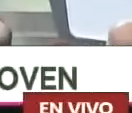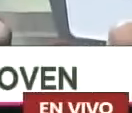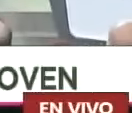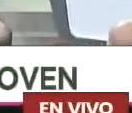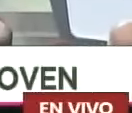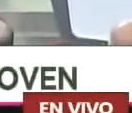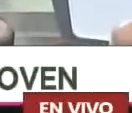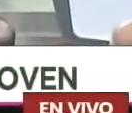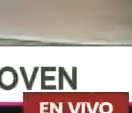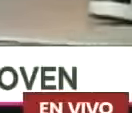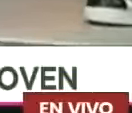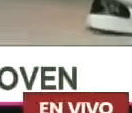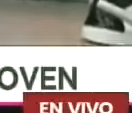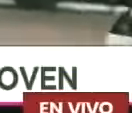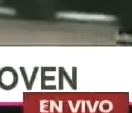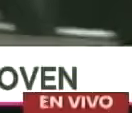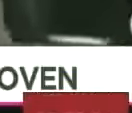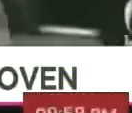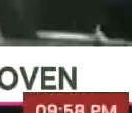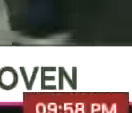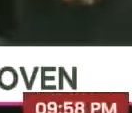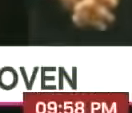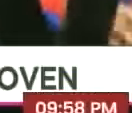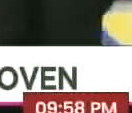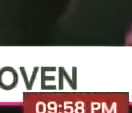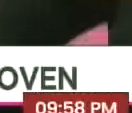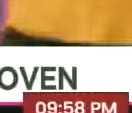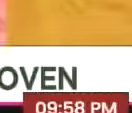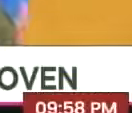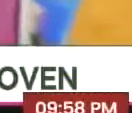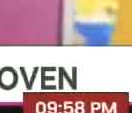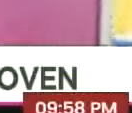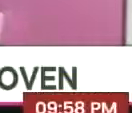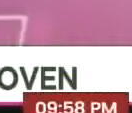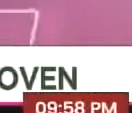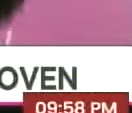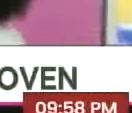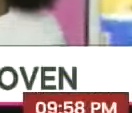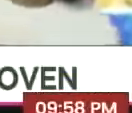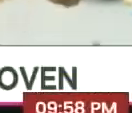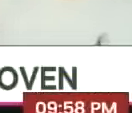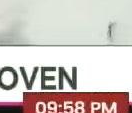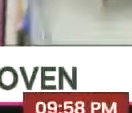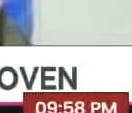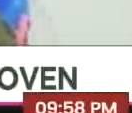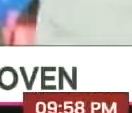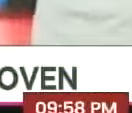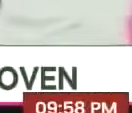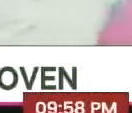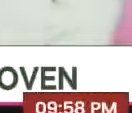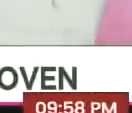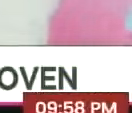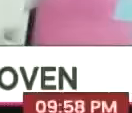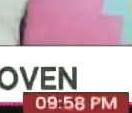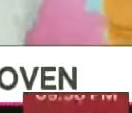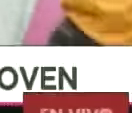Venezuela joven, corazón urbano. Esto es el alboroto venezolano.